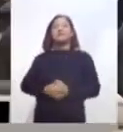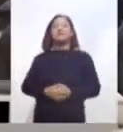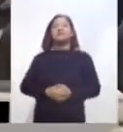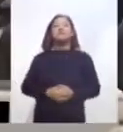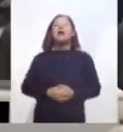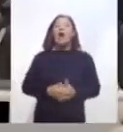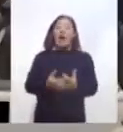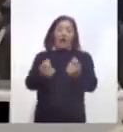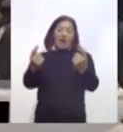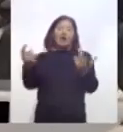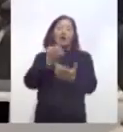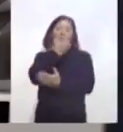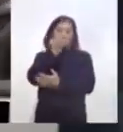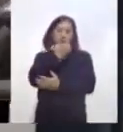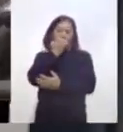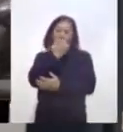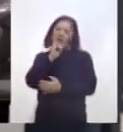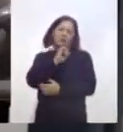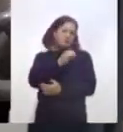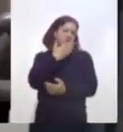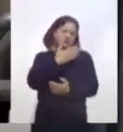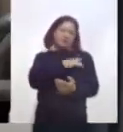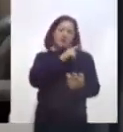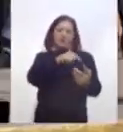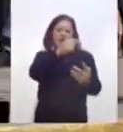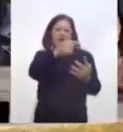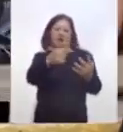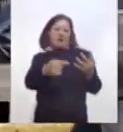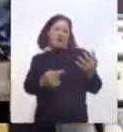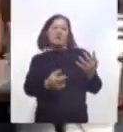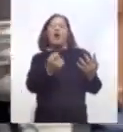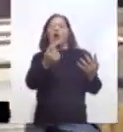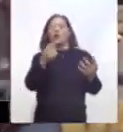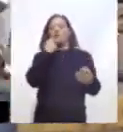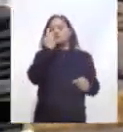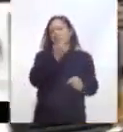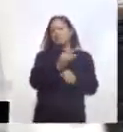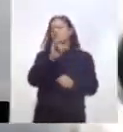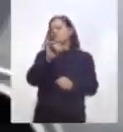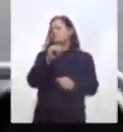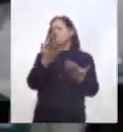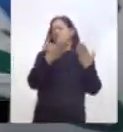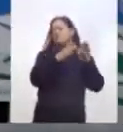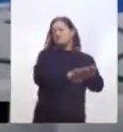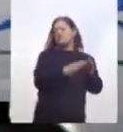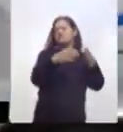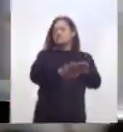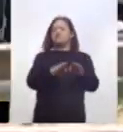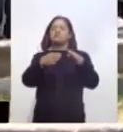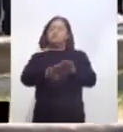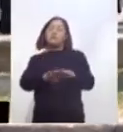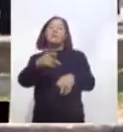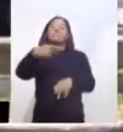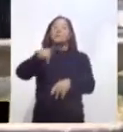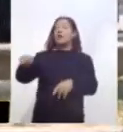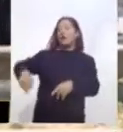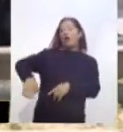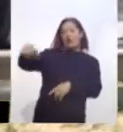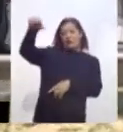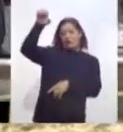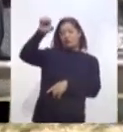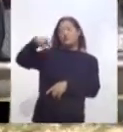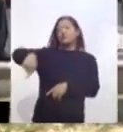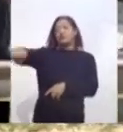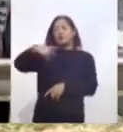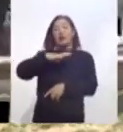alto total para privilegiar el distanciamiento y el aislamiento social voluntario como medidas de prevención. Los adultos mayores que integran